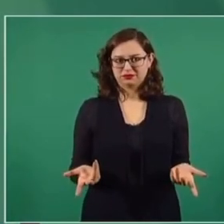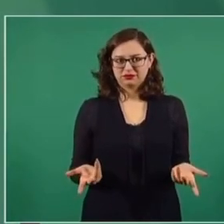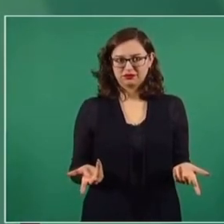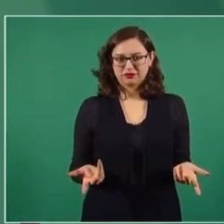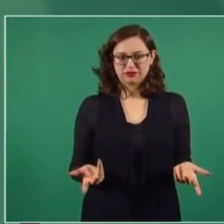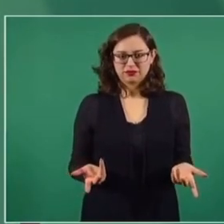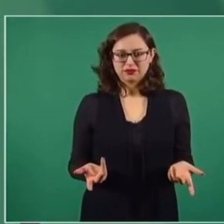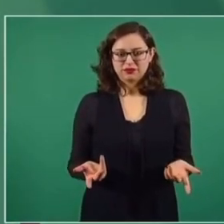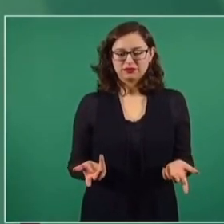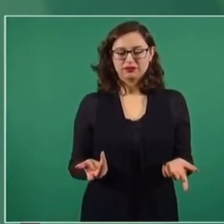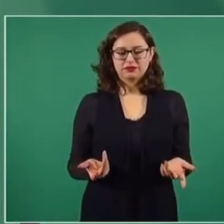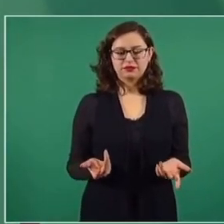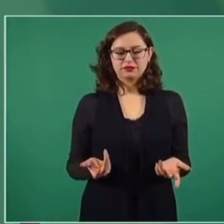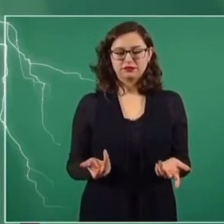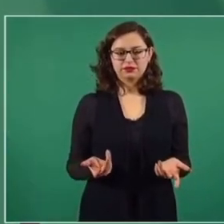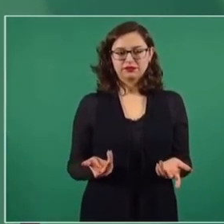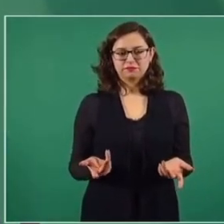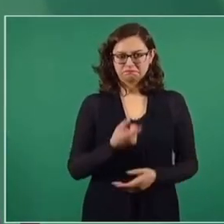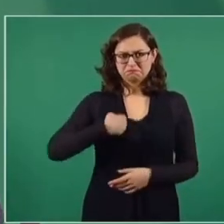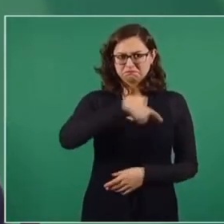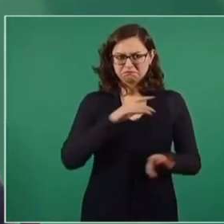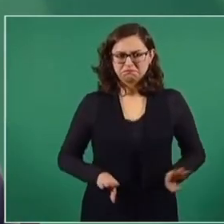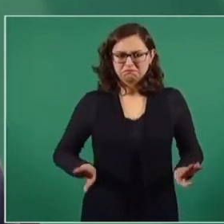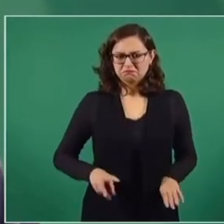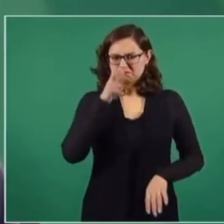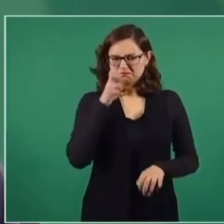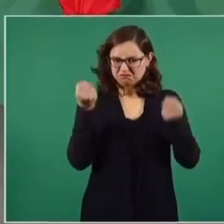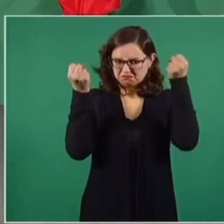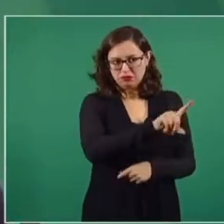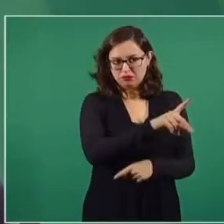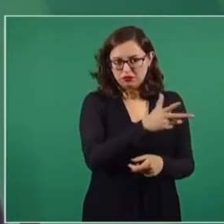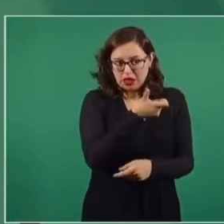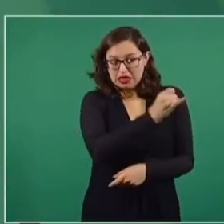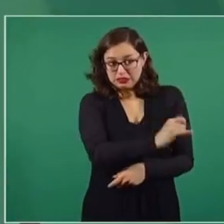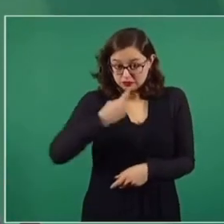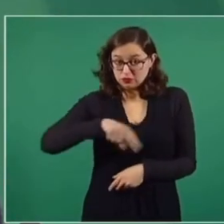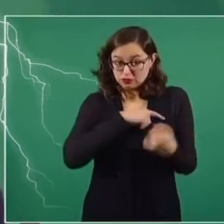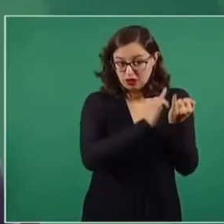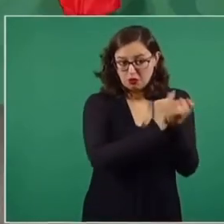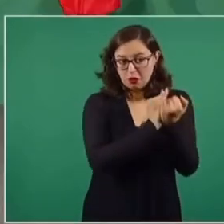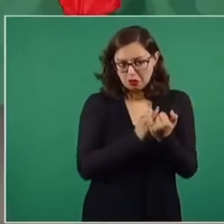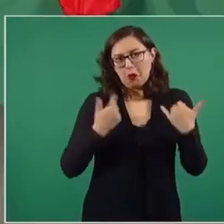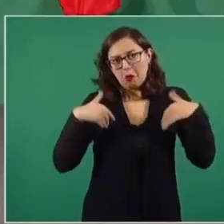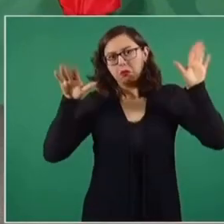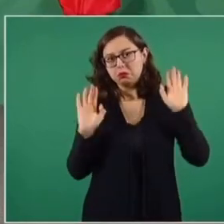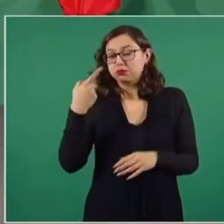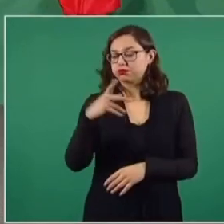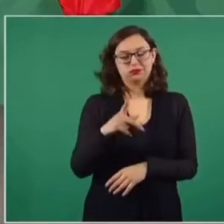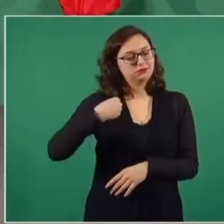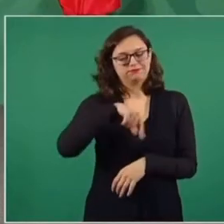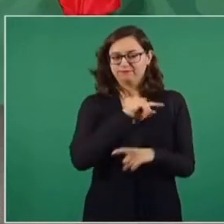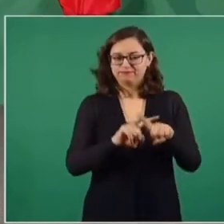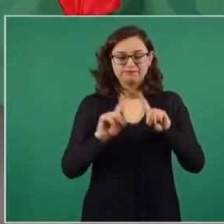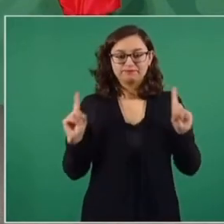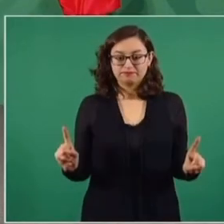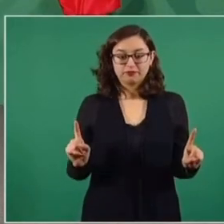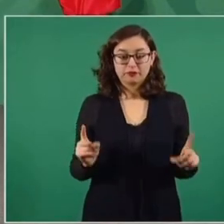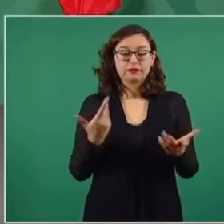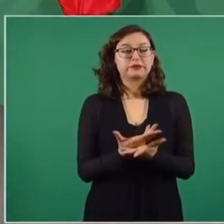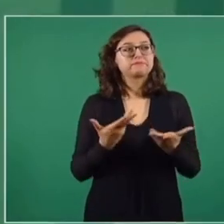autoritarios, fascistoides, pero vamos a buscar un mecanismo